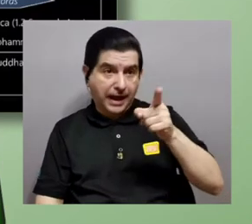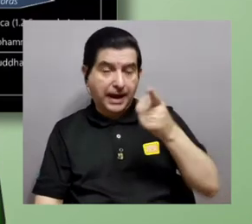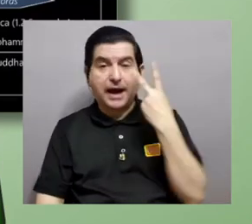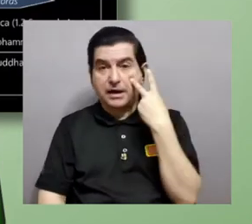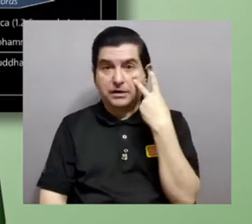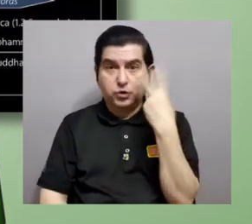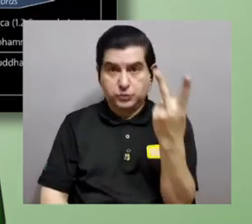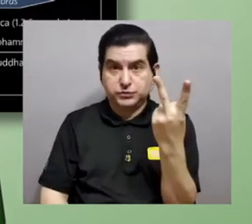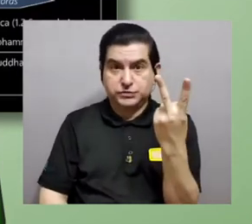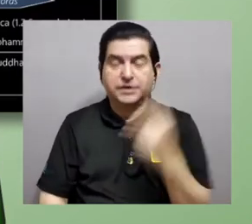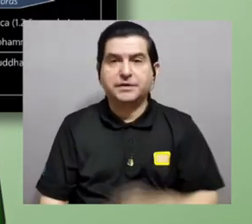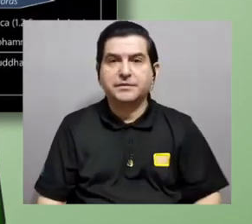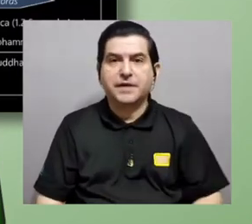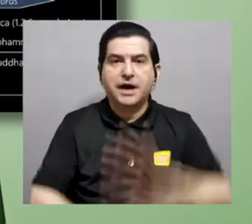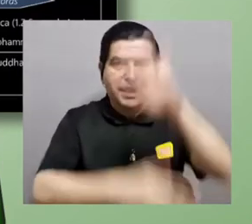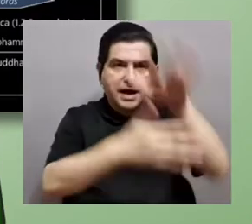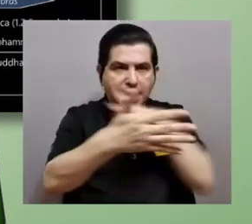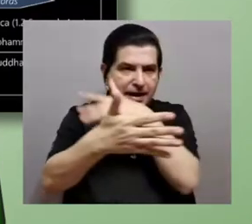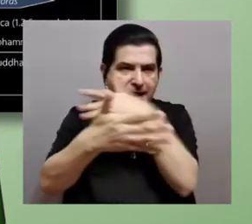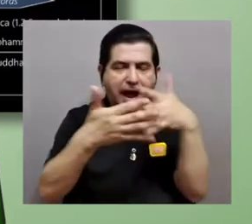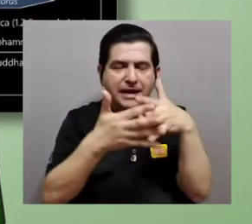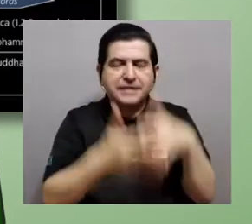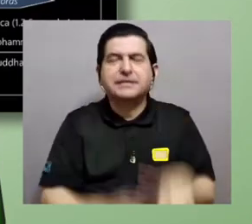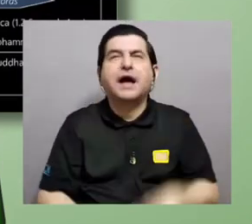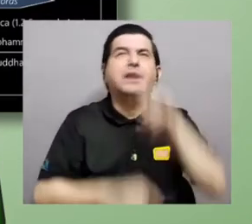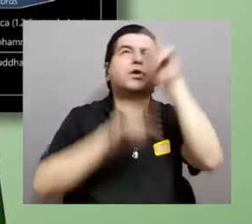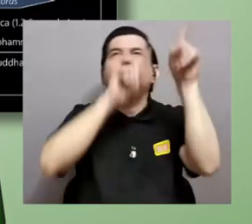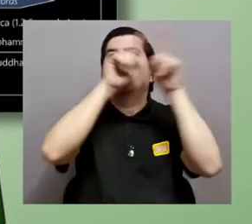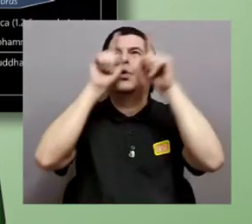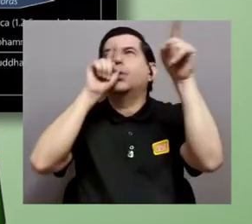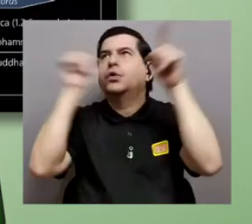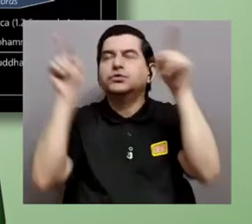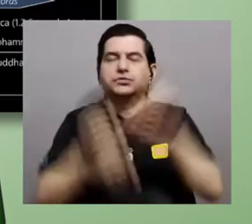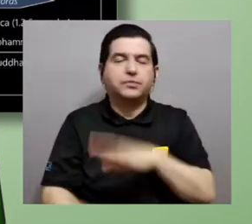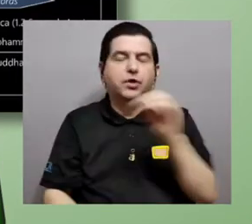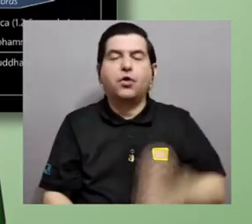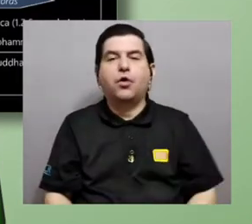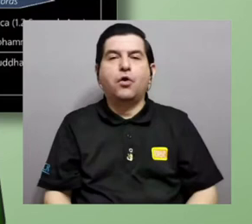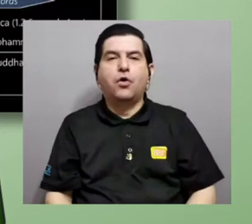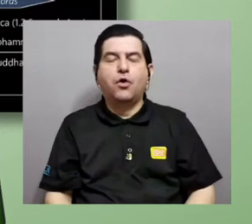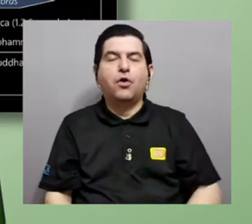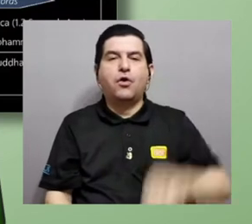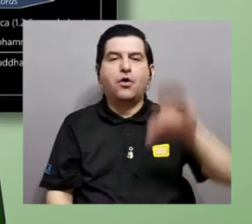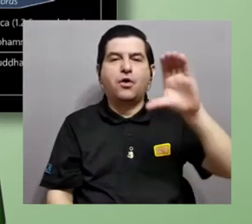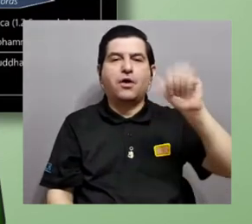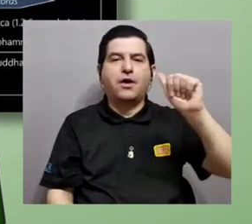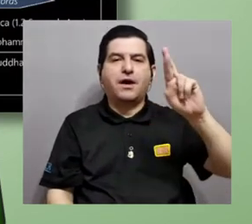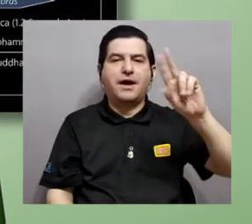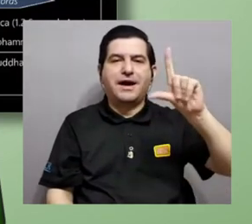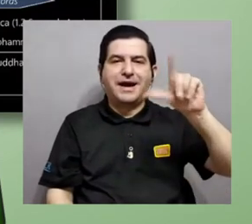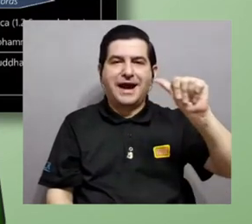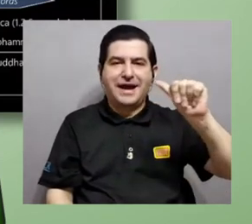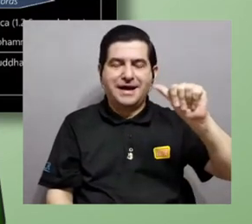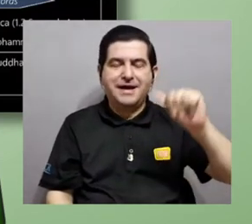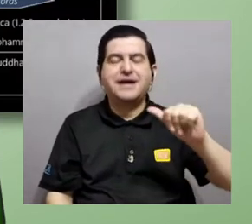Aquí podemos ver el calendario cósmico, ¿verdad? O lo que Carl Sagan